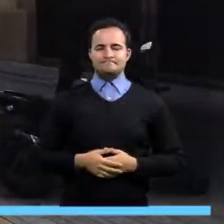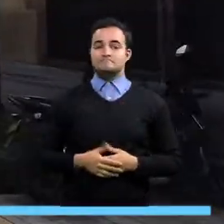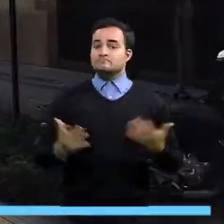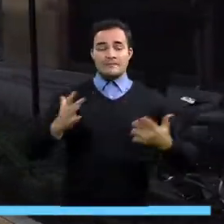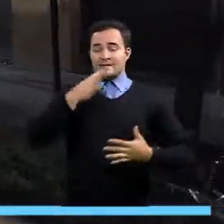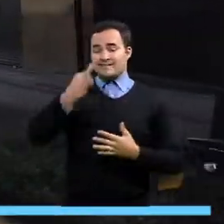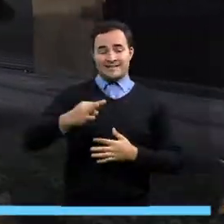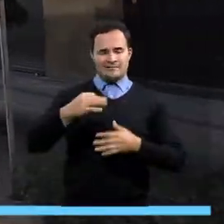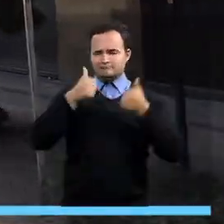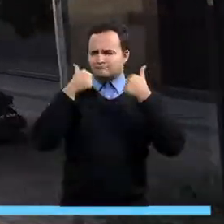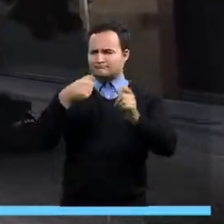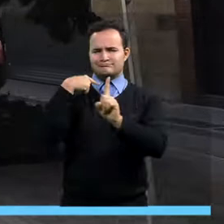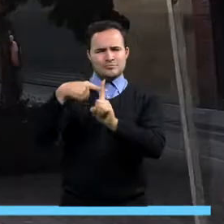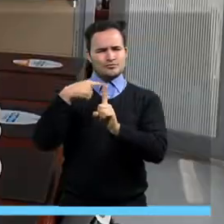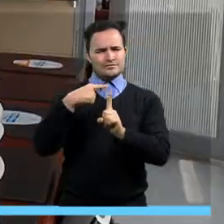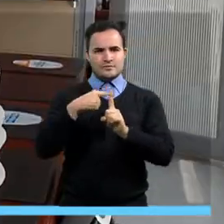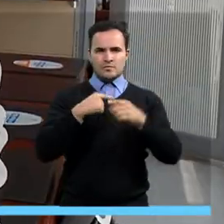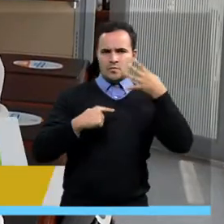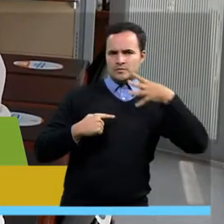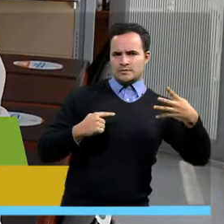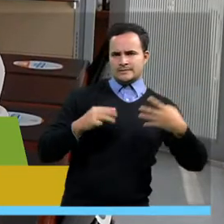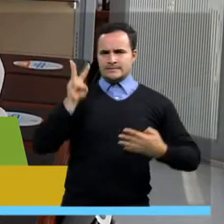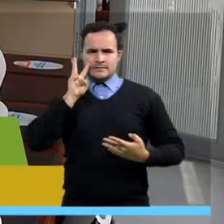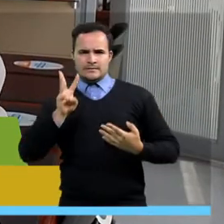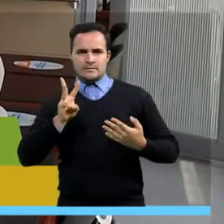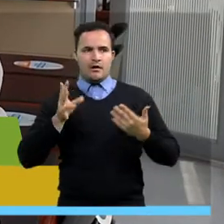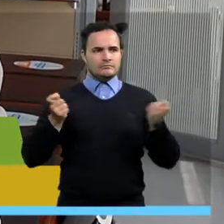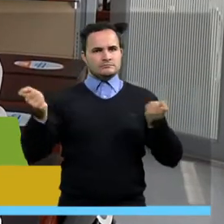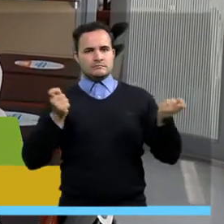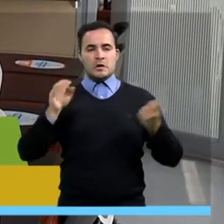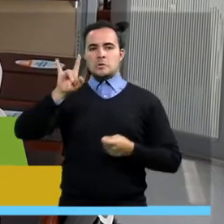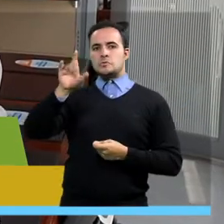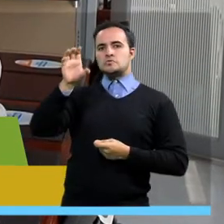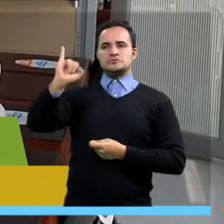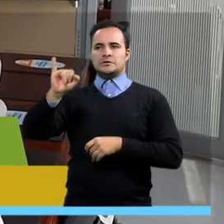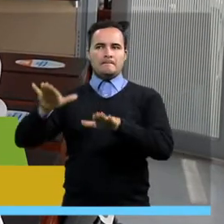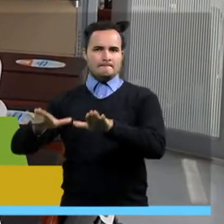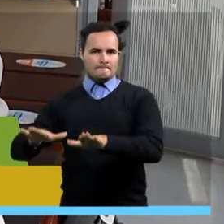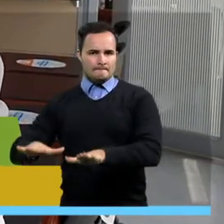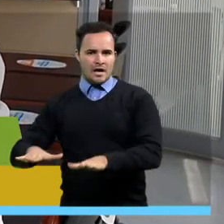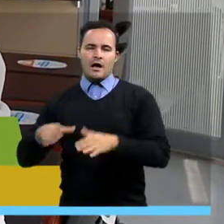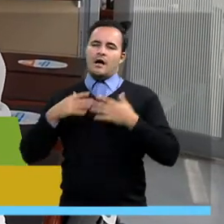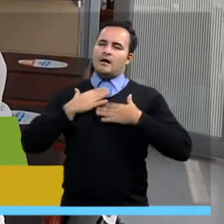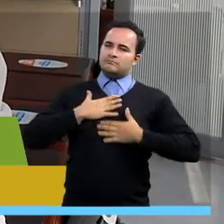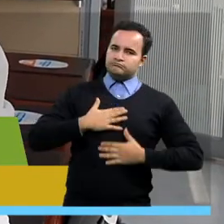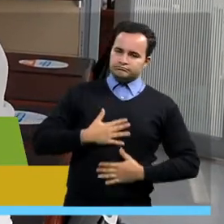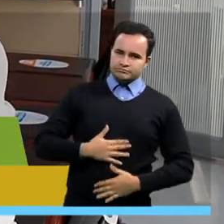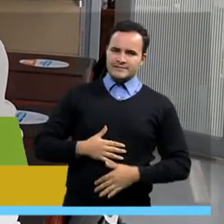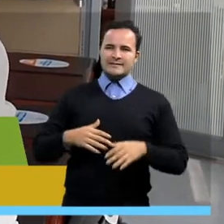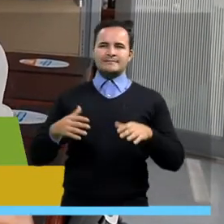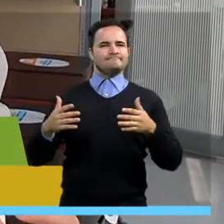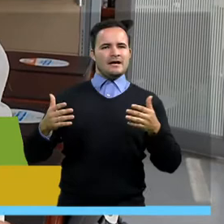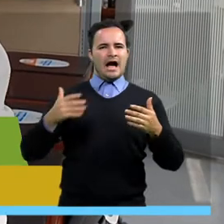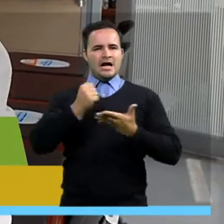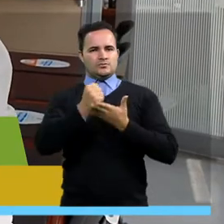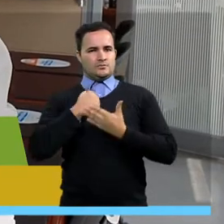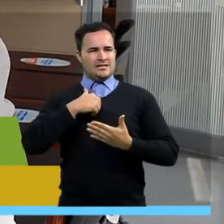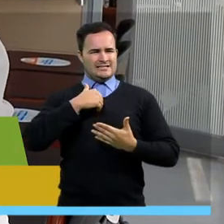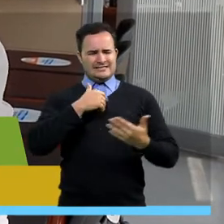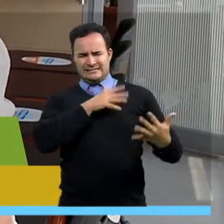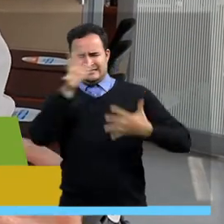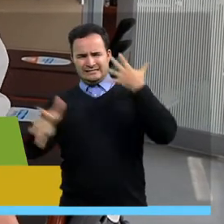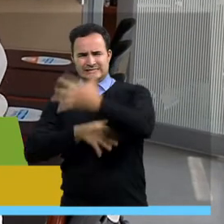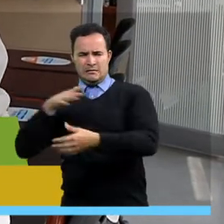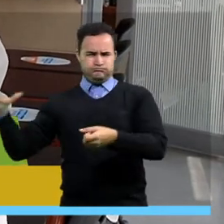efectiva. Realmente ha sido muy positiva, el cuatro tres ha permitido disminuir la saturación en las UCI, tenemos un equilibrio, un